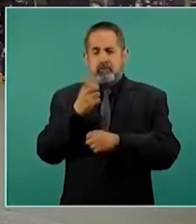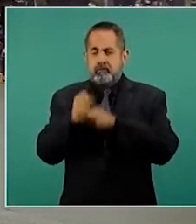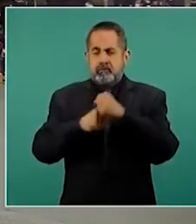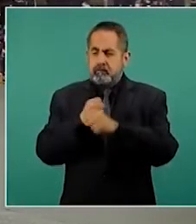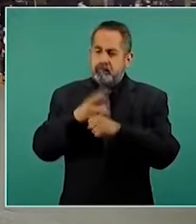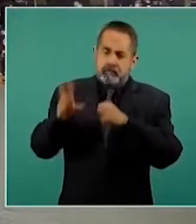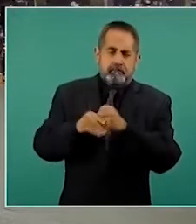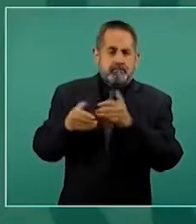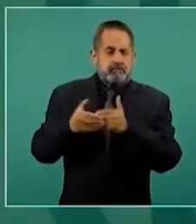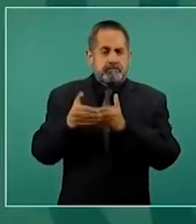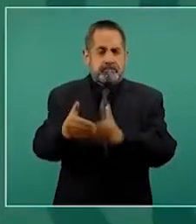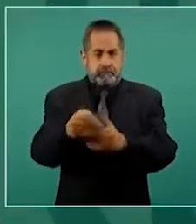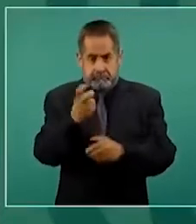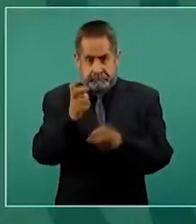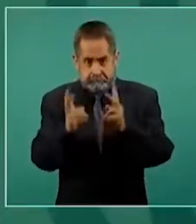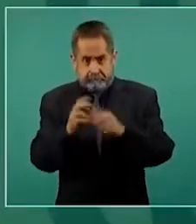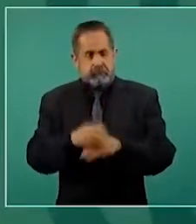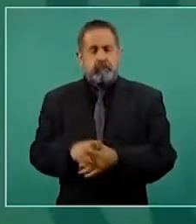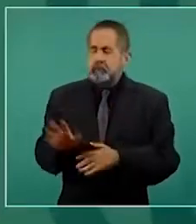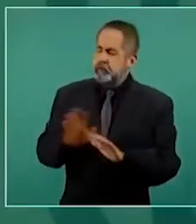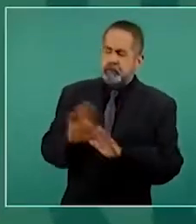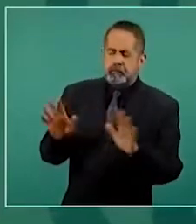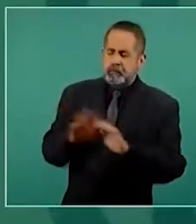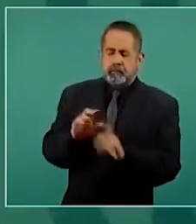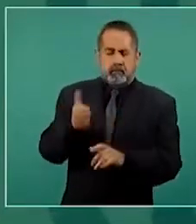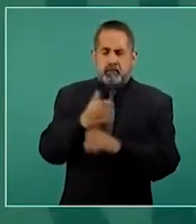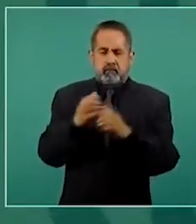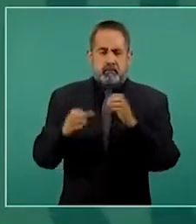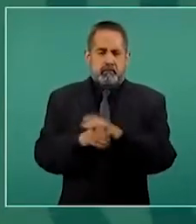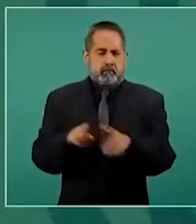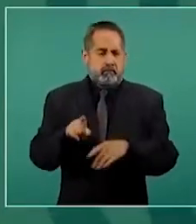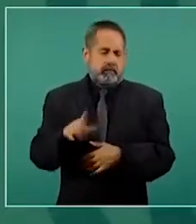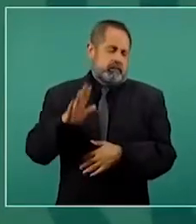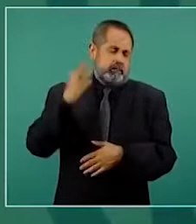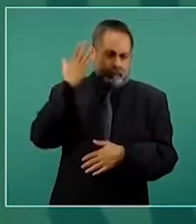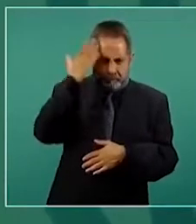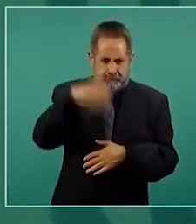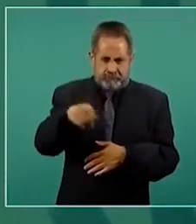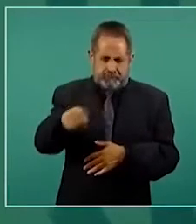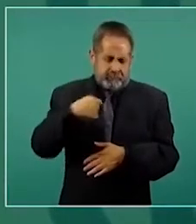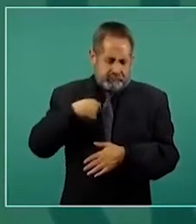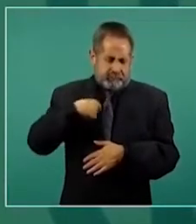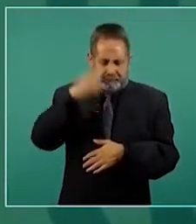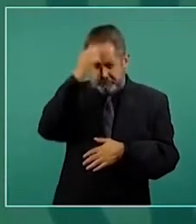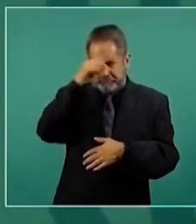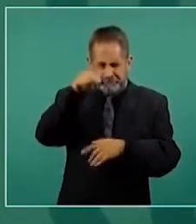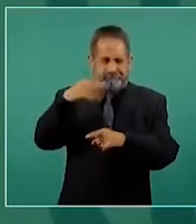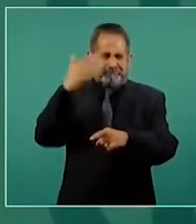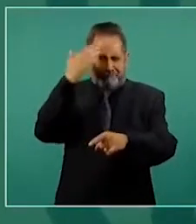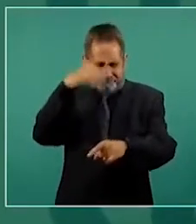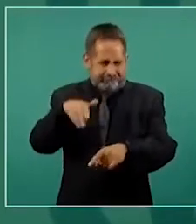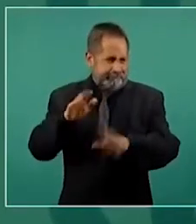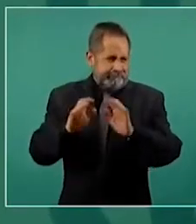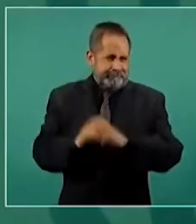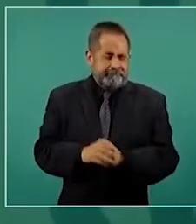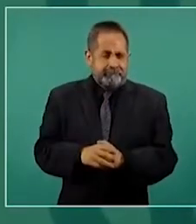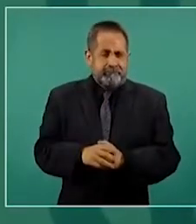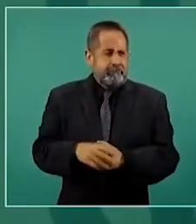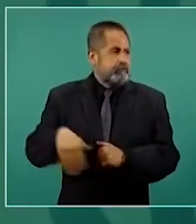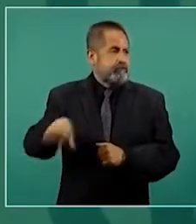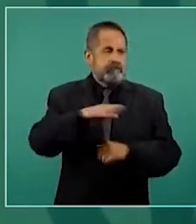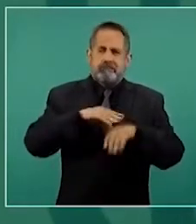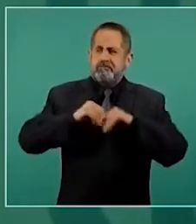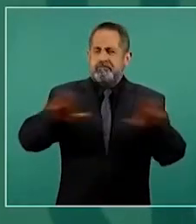aprobado? Eso es otro asunto, pero él ya sabe qué opino yo, como es de